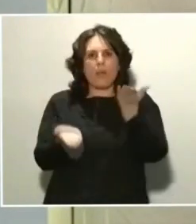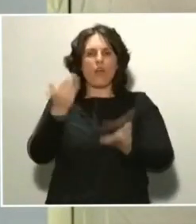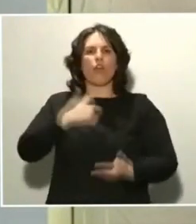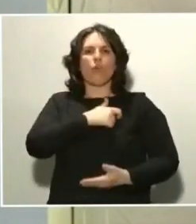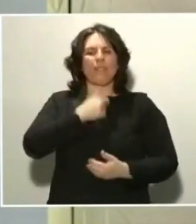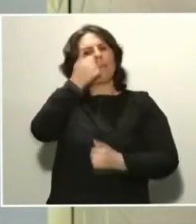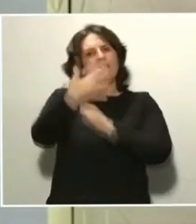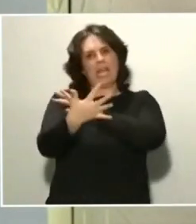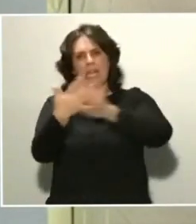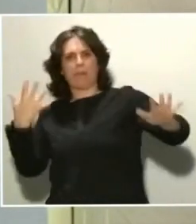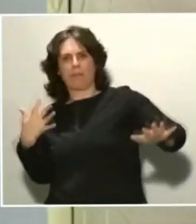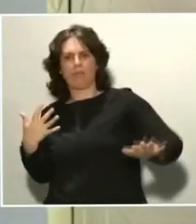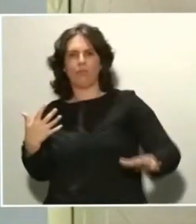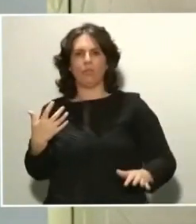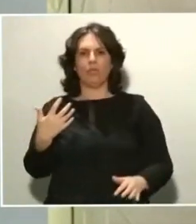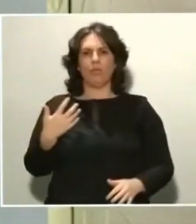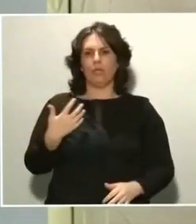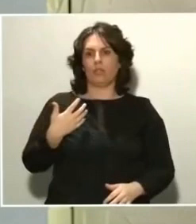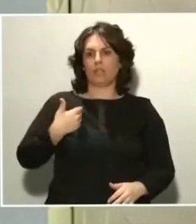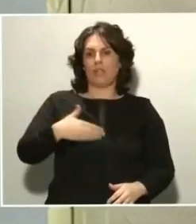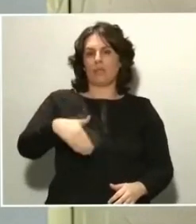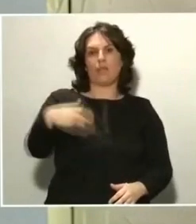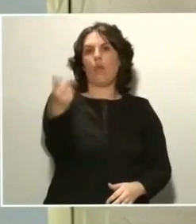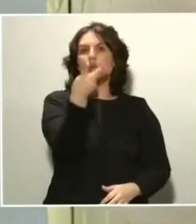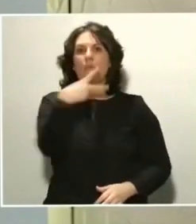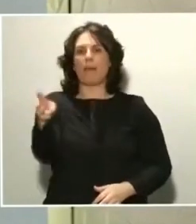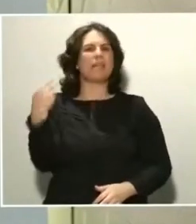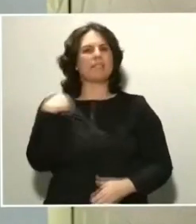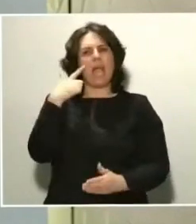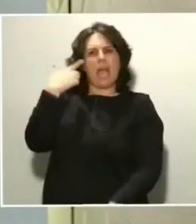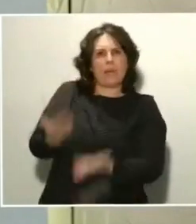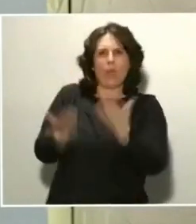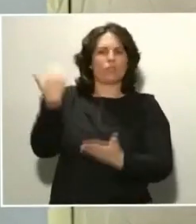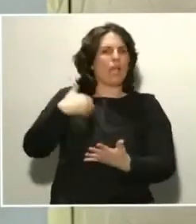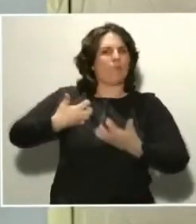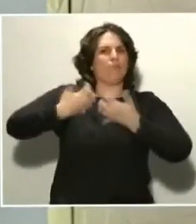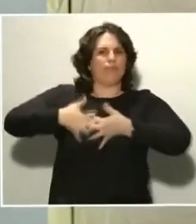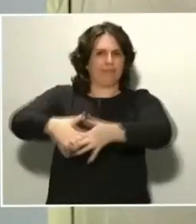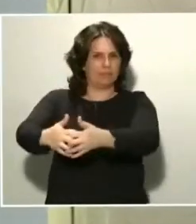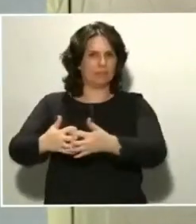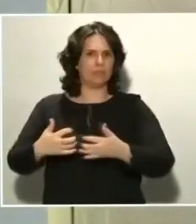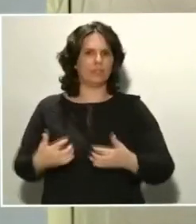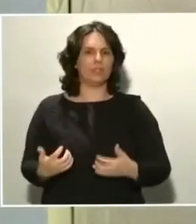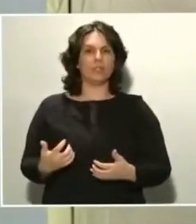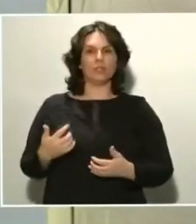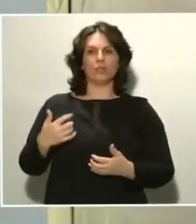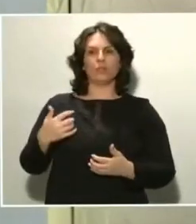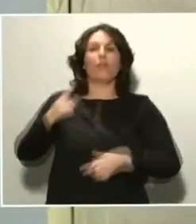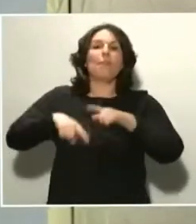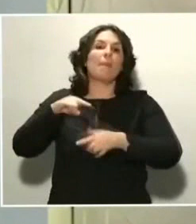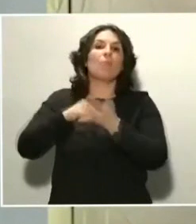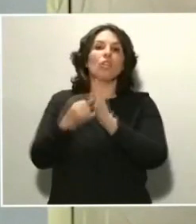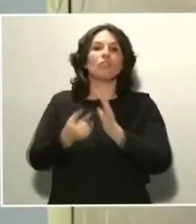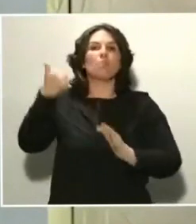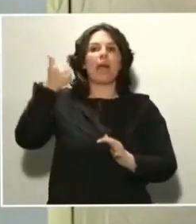par de semanas estarán evaluados y funcionando ya con los proyectos más prometedores en toda España que estén